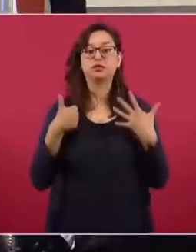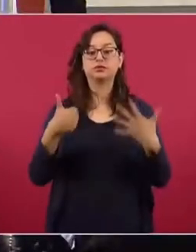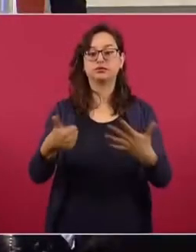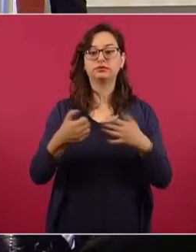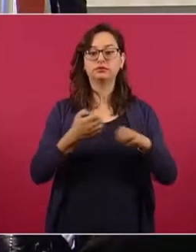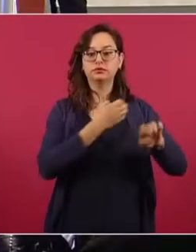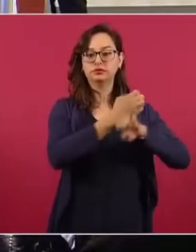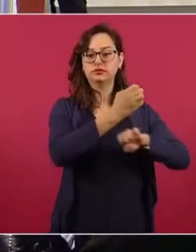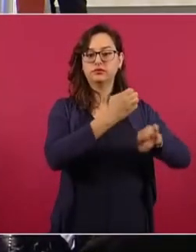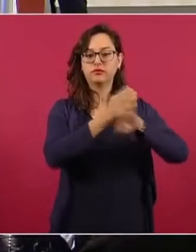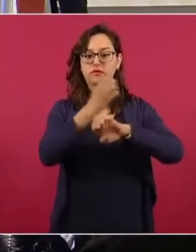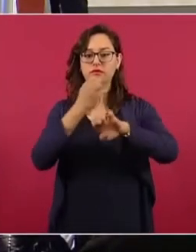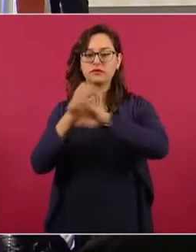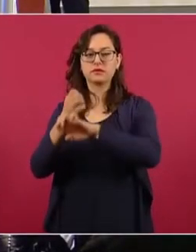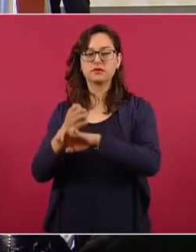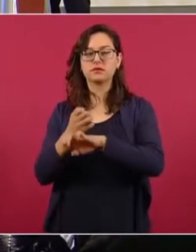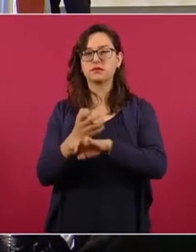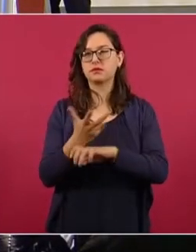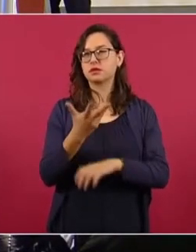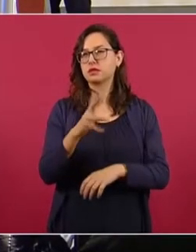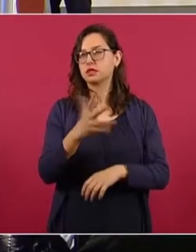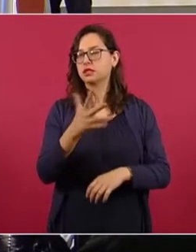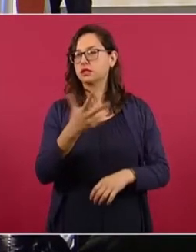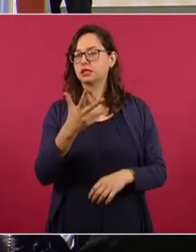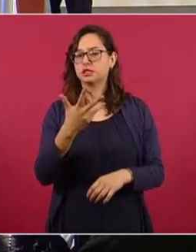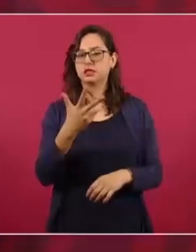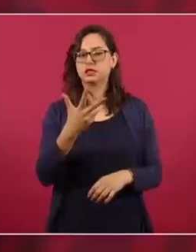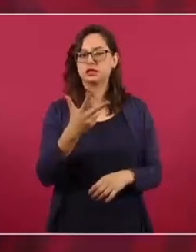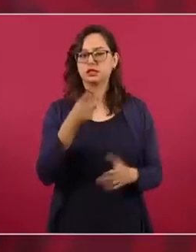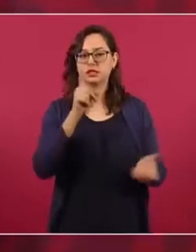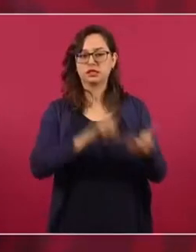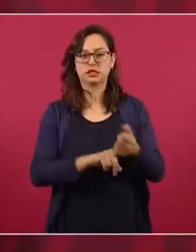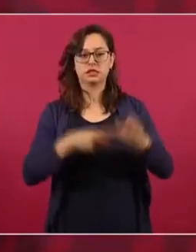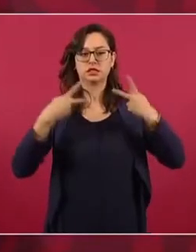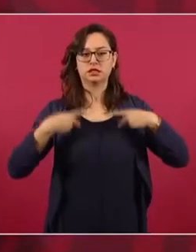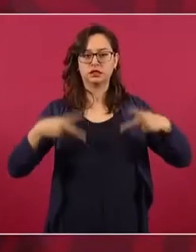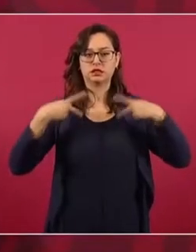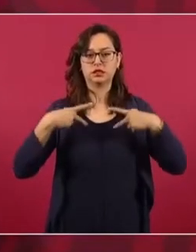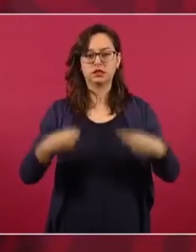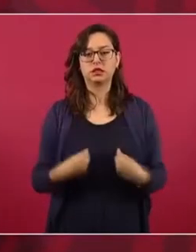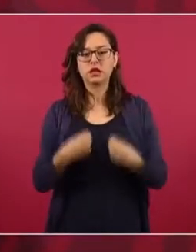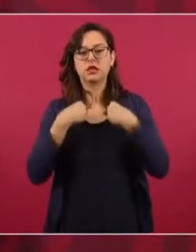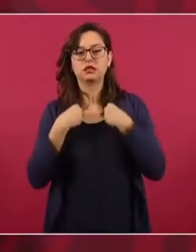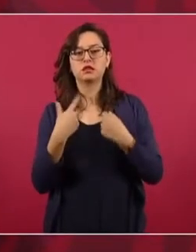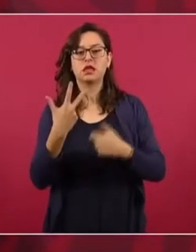como 13, 14 millones de habitantes.